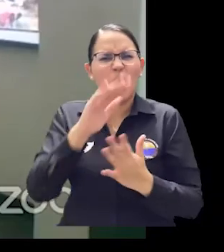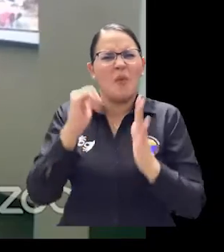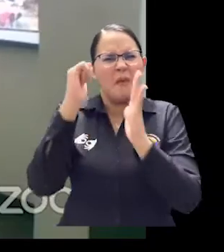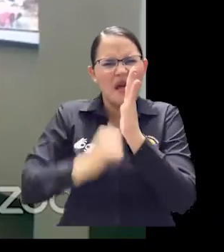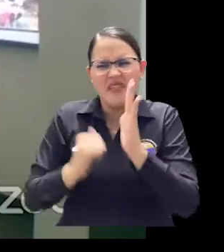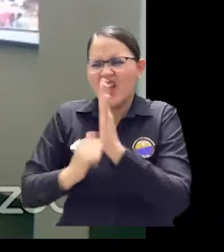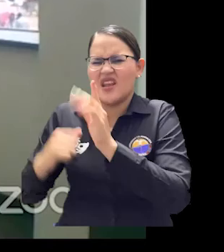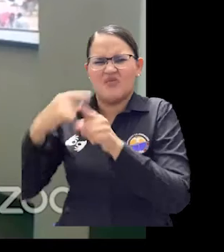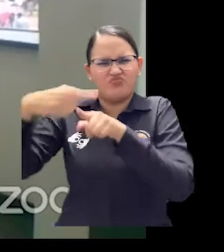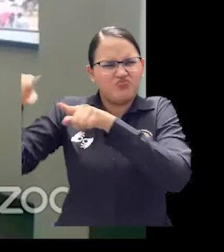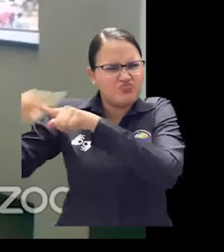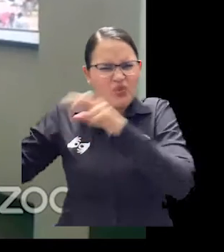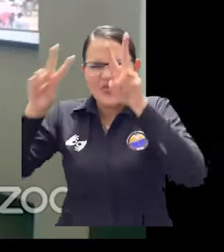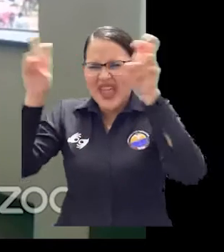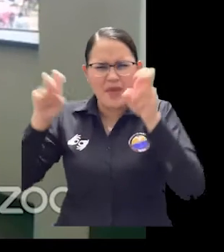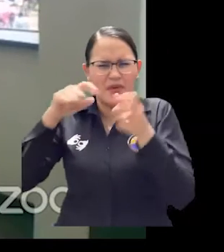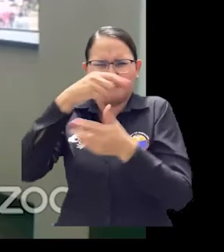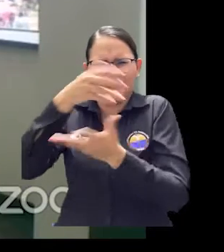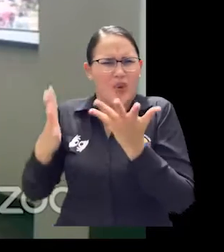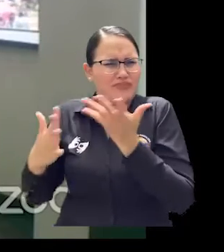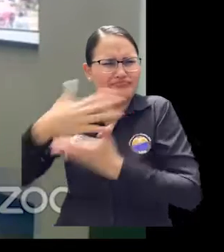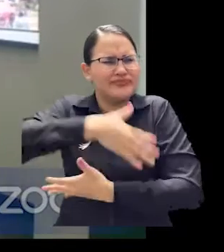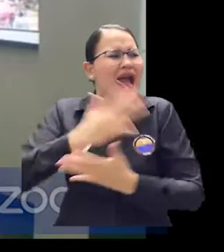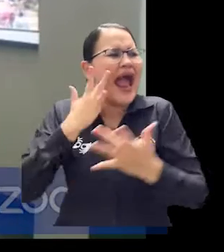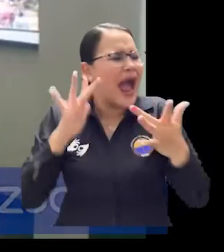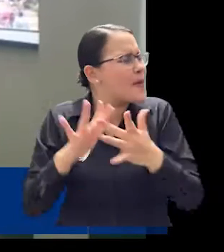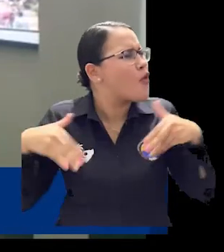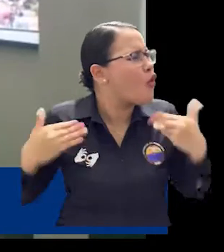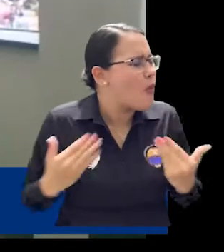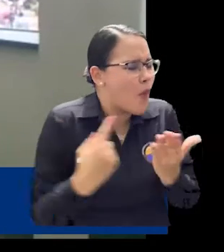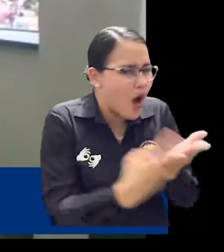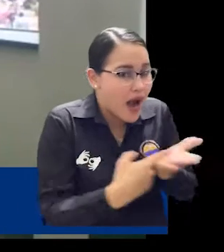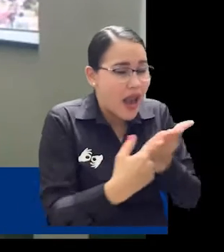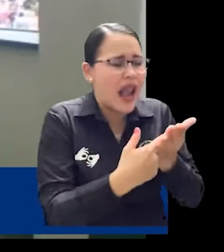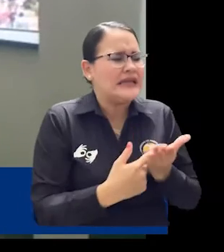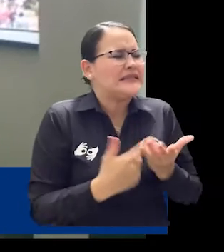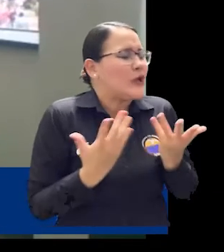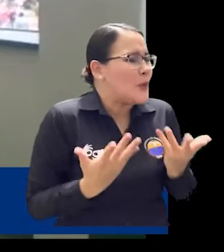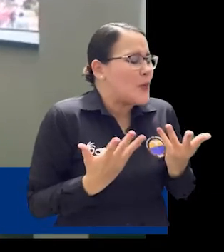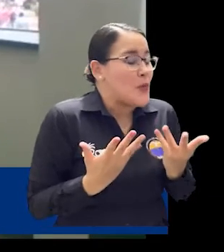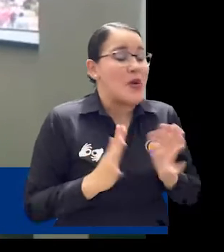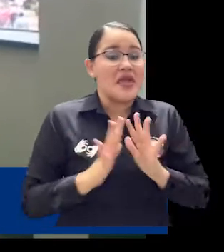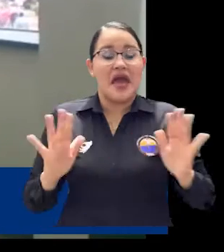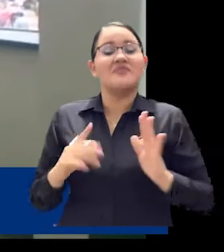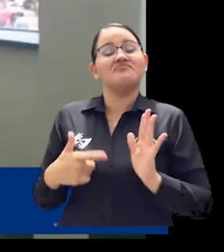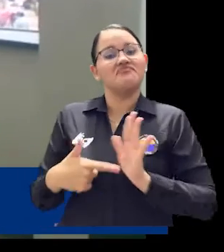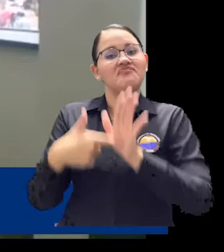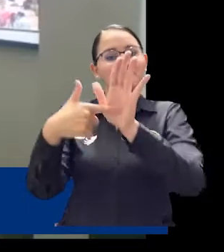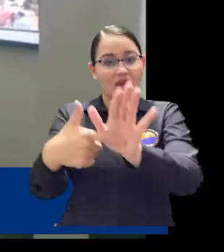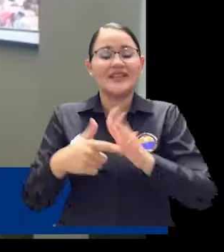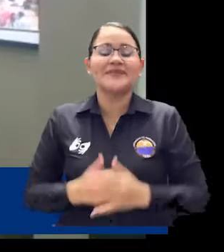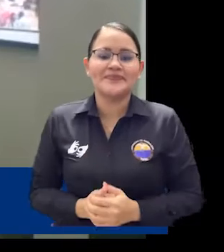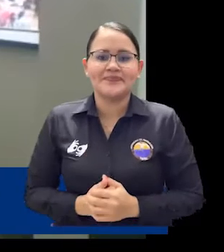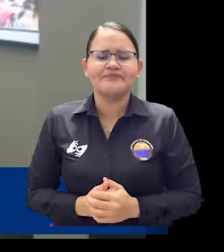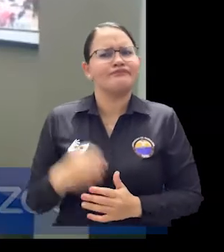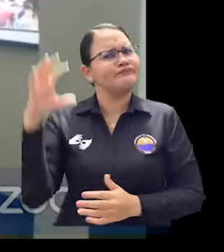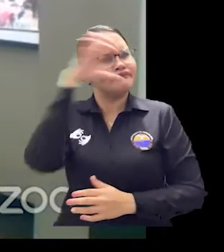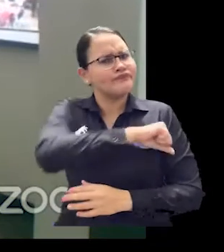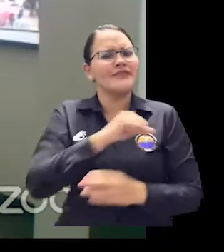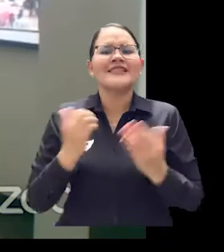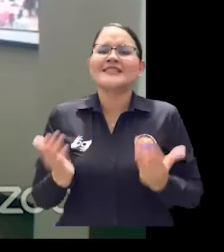Y que una universidad como la Universidad de Magdalena ya está generando este tipo de programas es muy